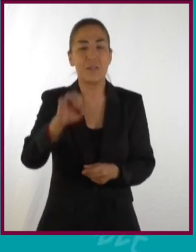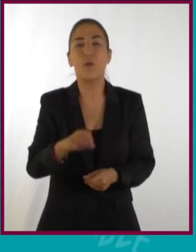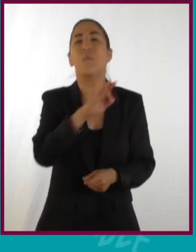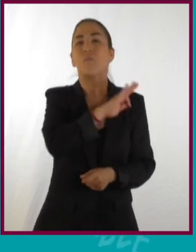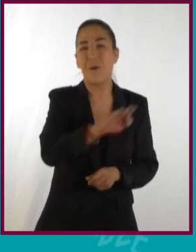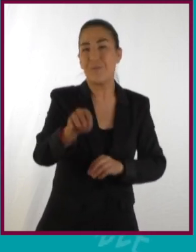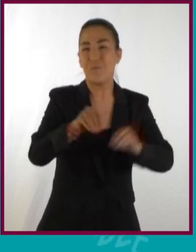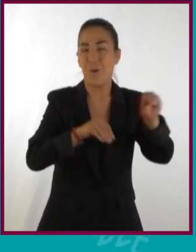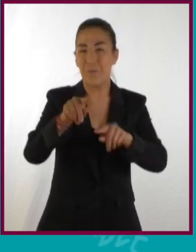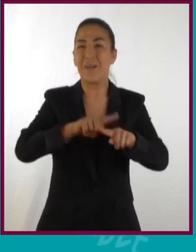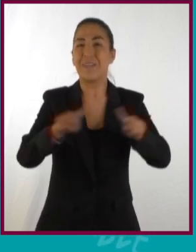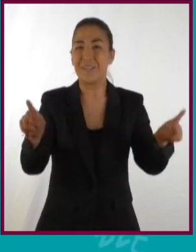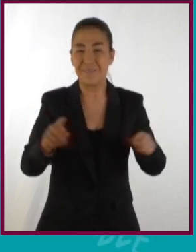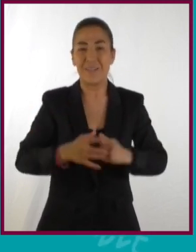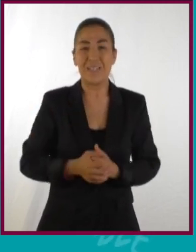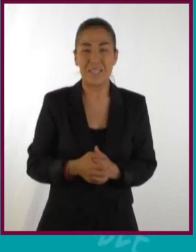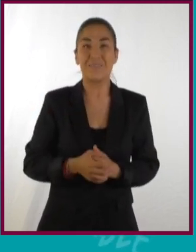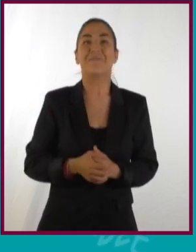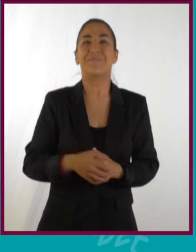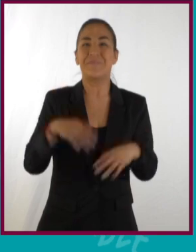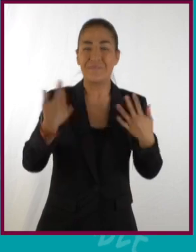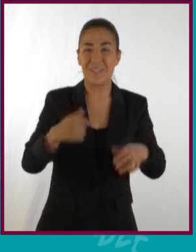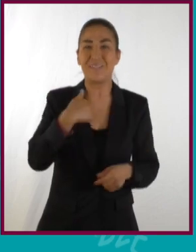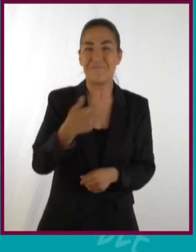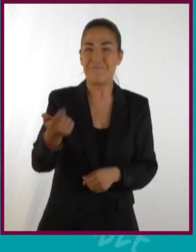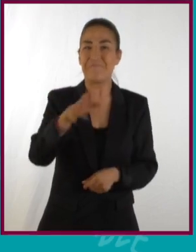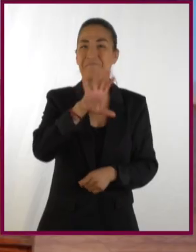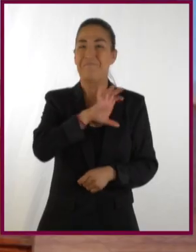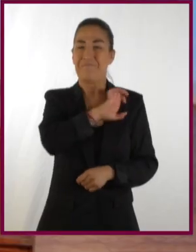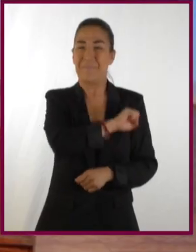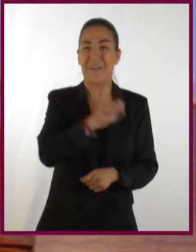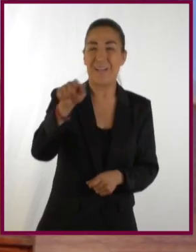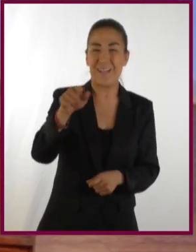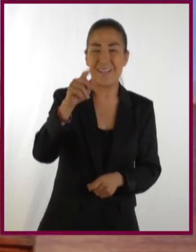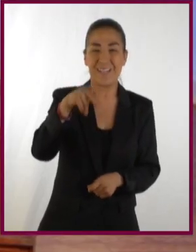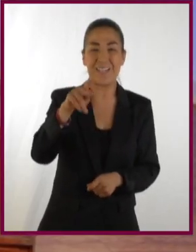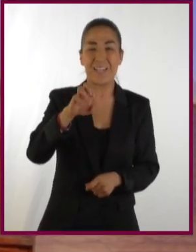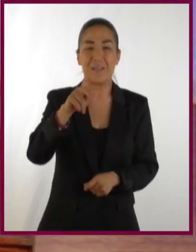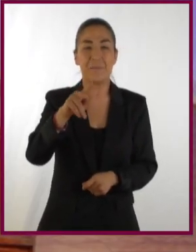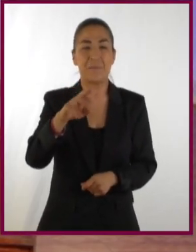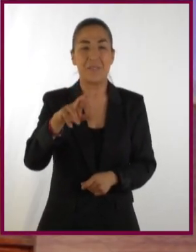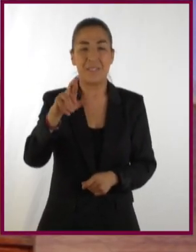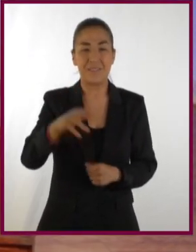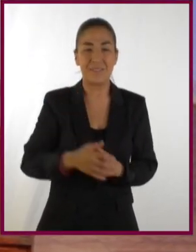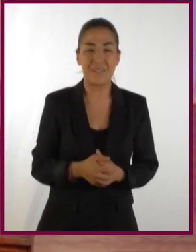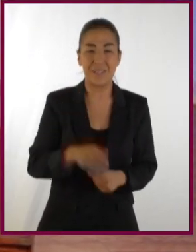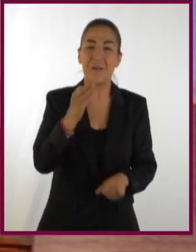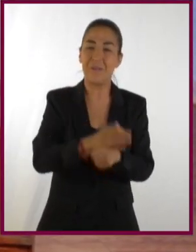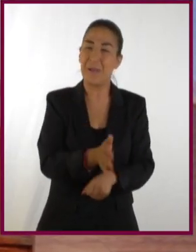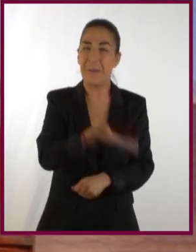perihelio. Y eso hace que se muevan diferente. Uh-huh. ¡Uf! Soy fan de Kepler.